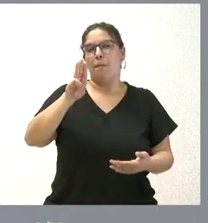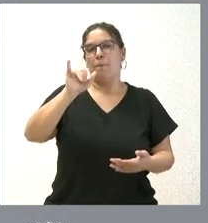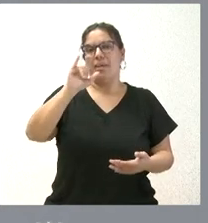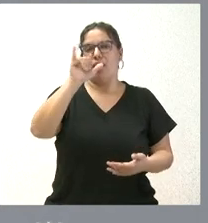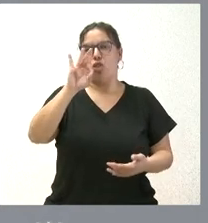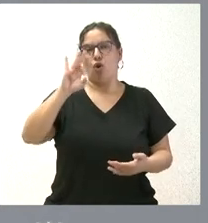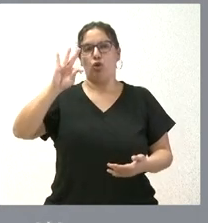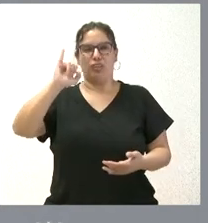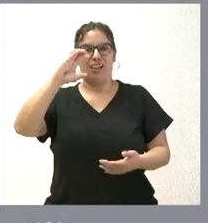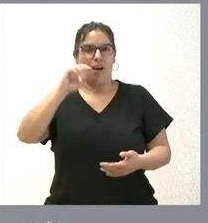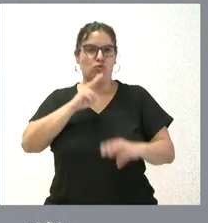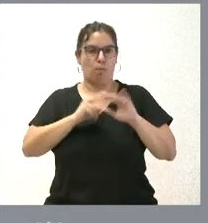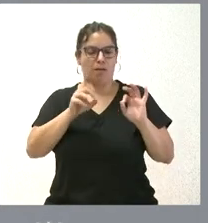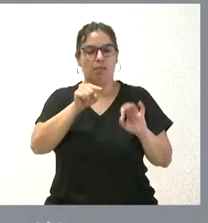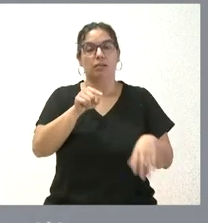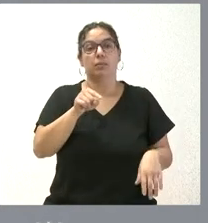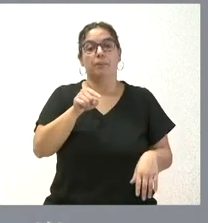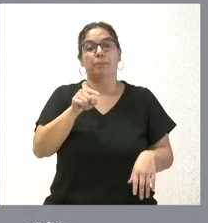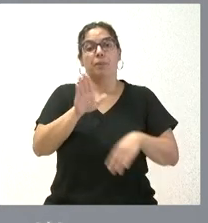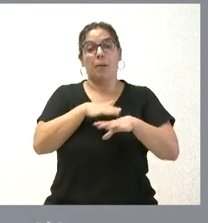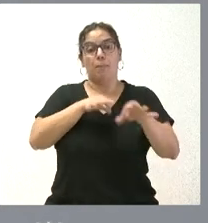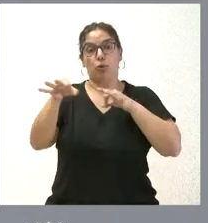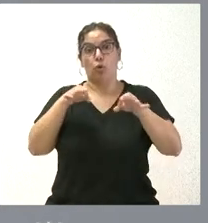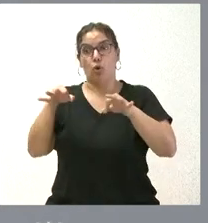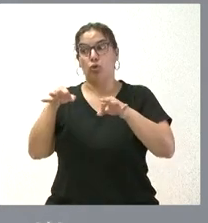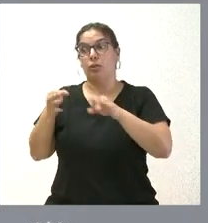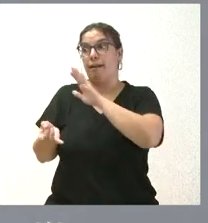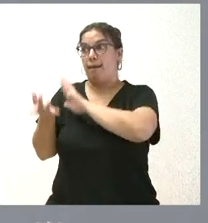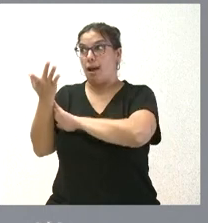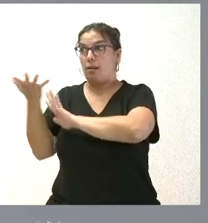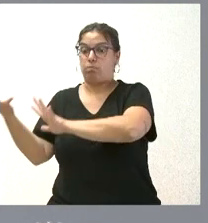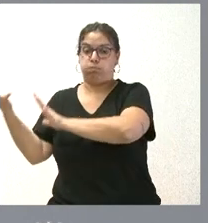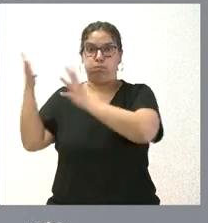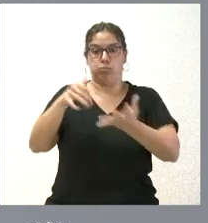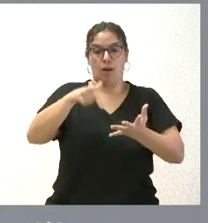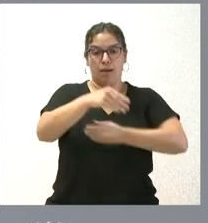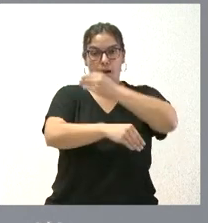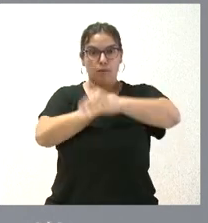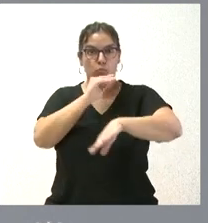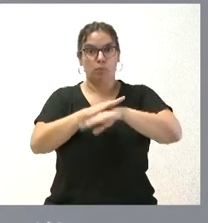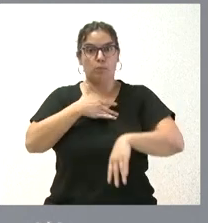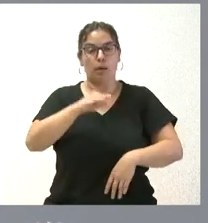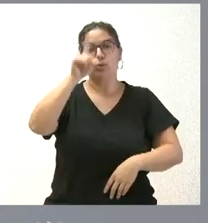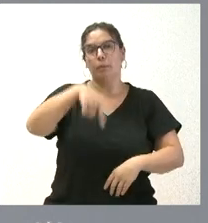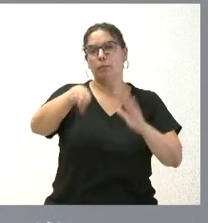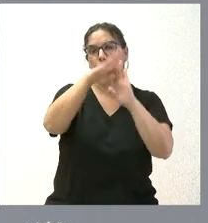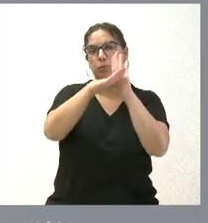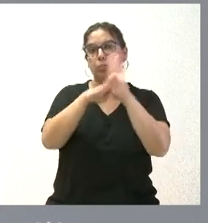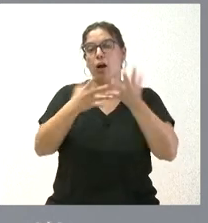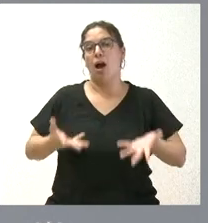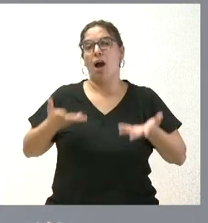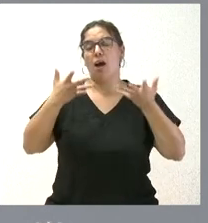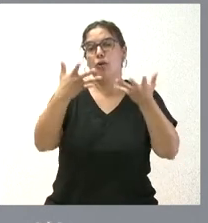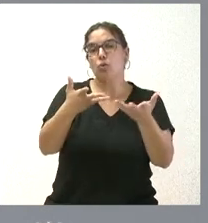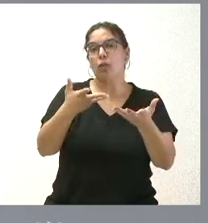protocolos se puedan aplicar en nuestra comunidad autónoma y que se establezcan también el régimen de ayudas públicas